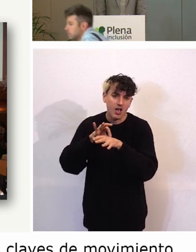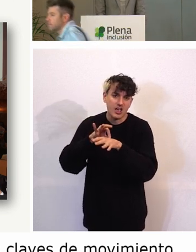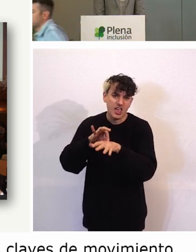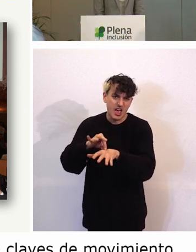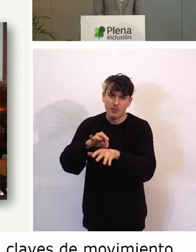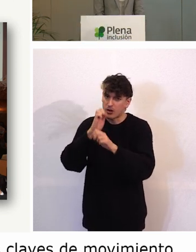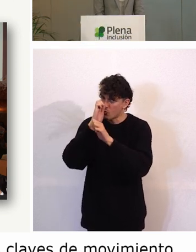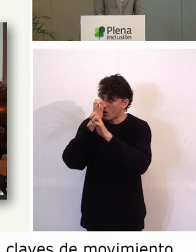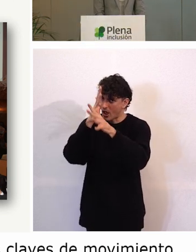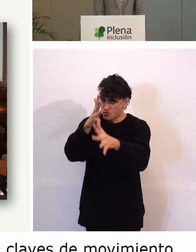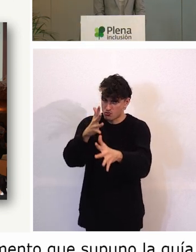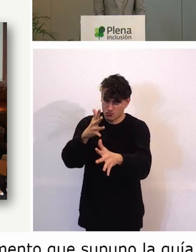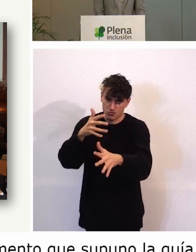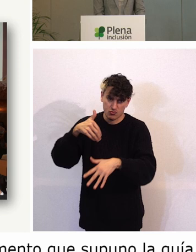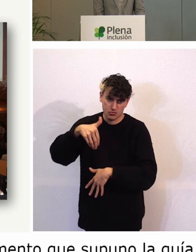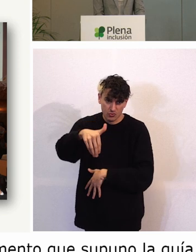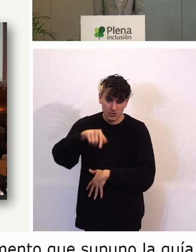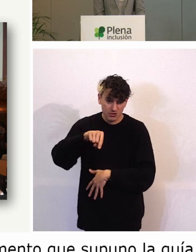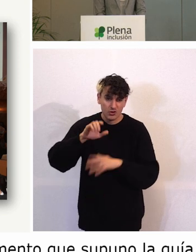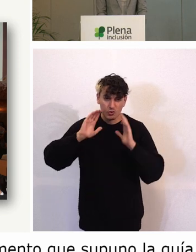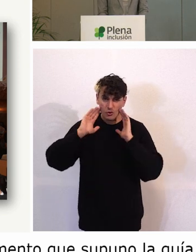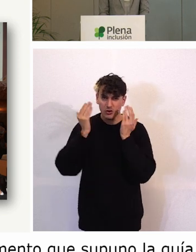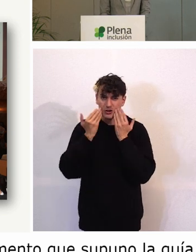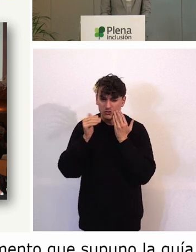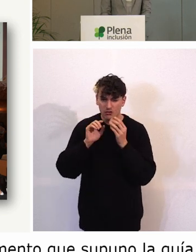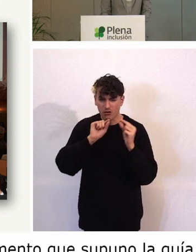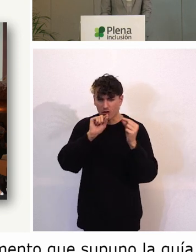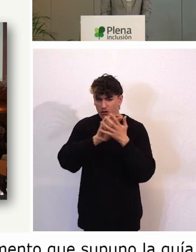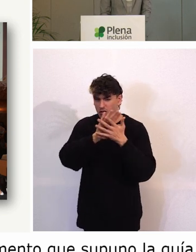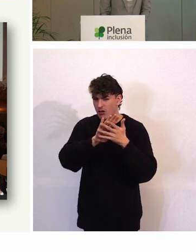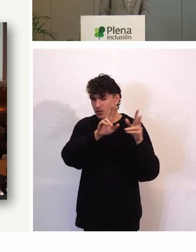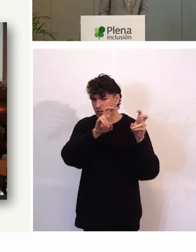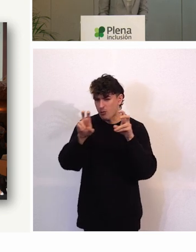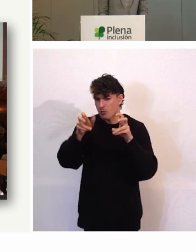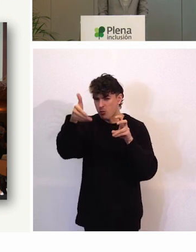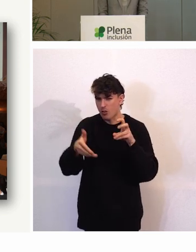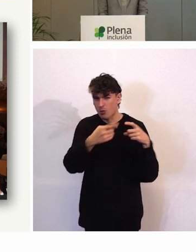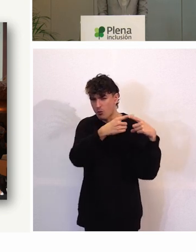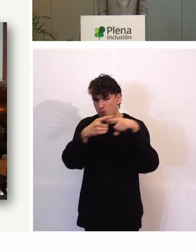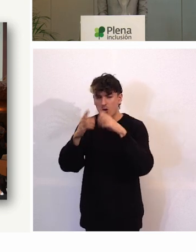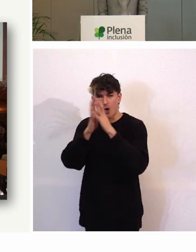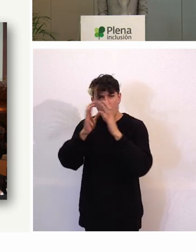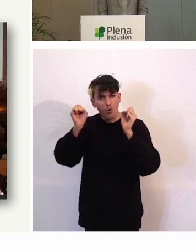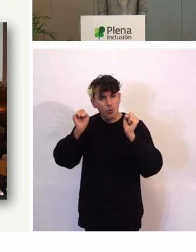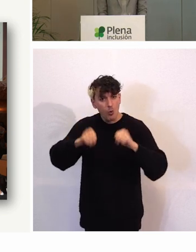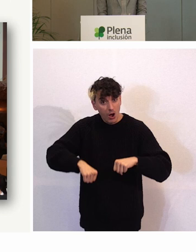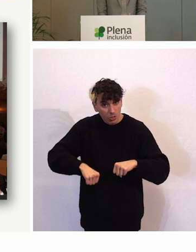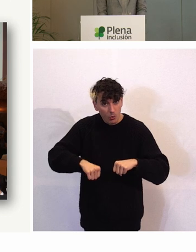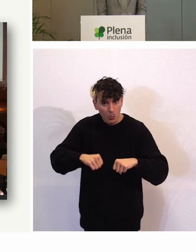congreso se debatieron muchos temas importantes y uno de esos acuerdos fue el Acuerdo VI.